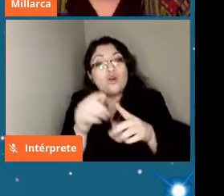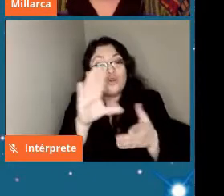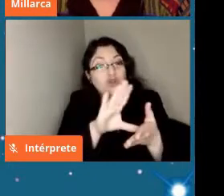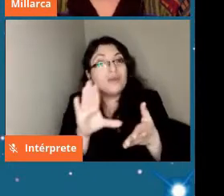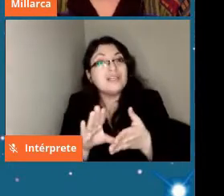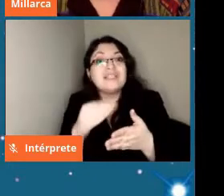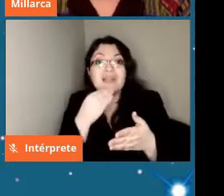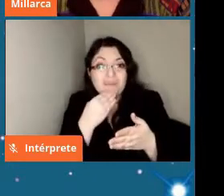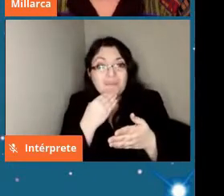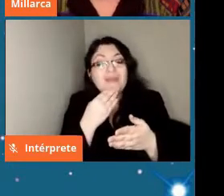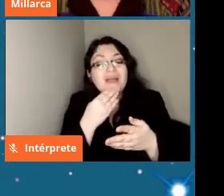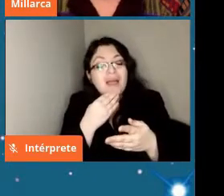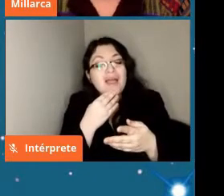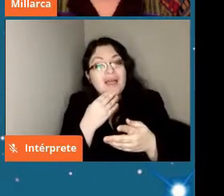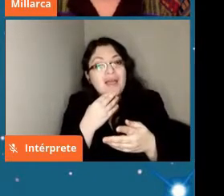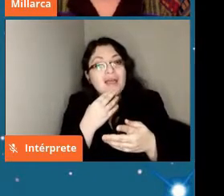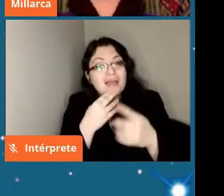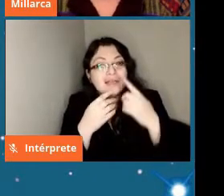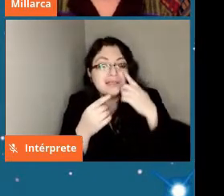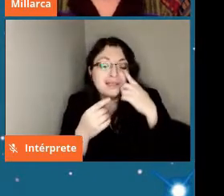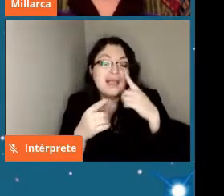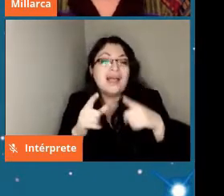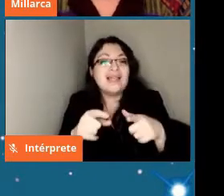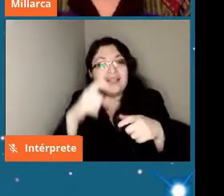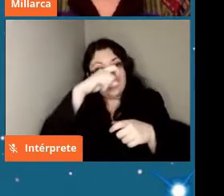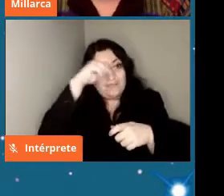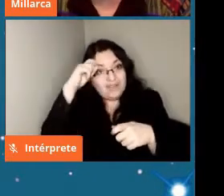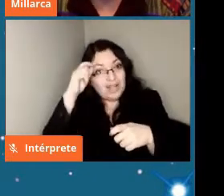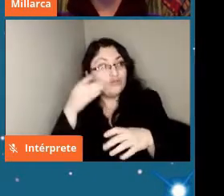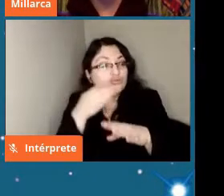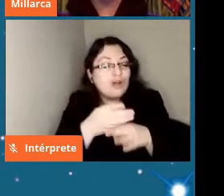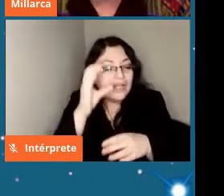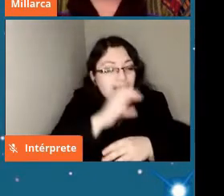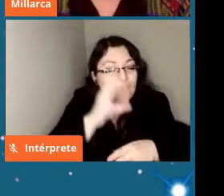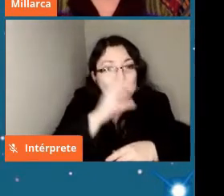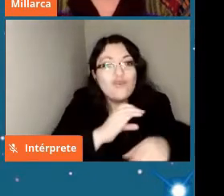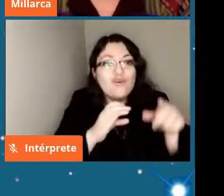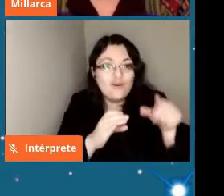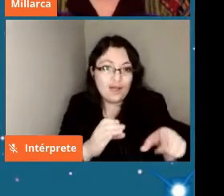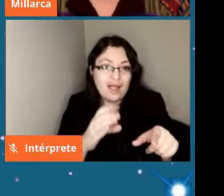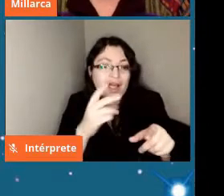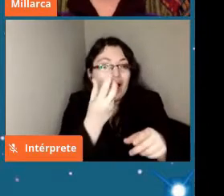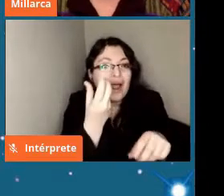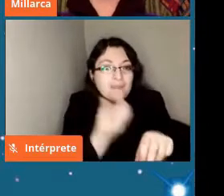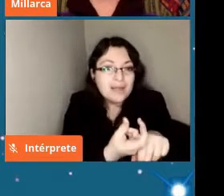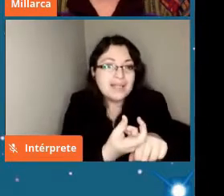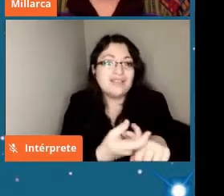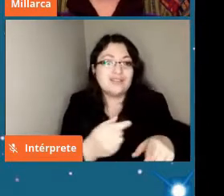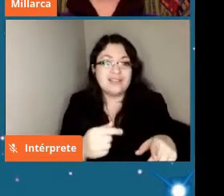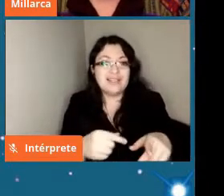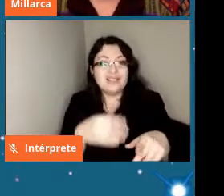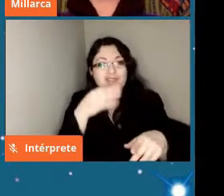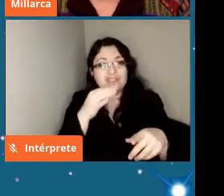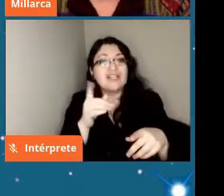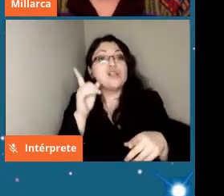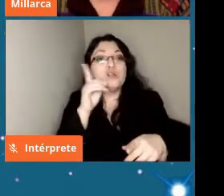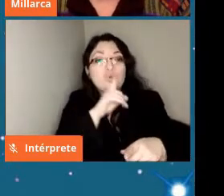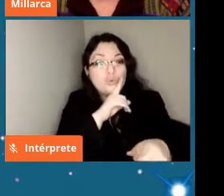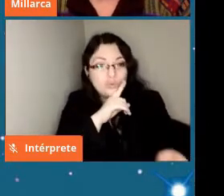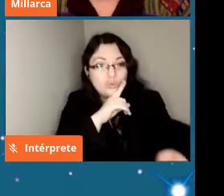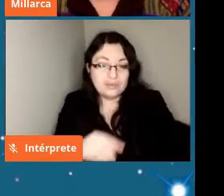campañas de verano de búsqueda de meteoritos en la Antártica que acá les puse la última estación la última